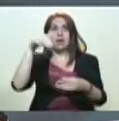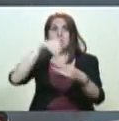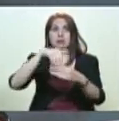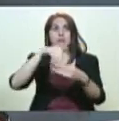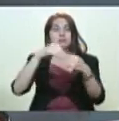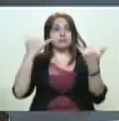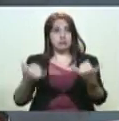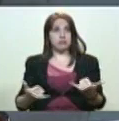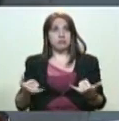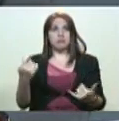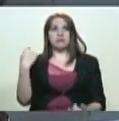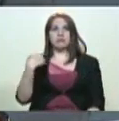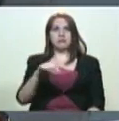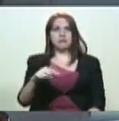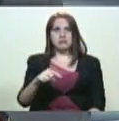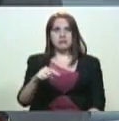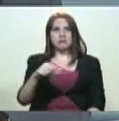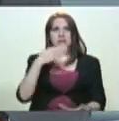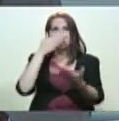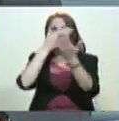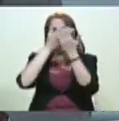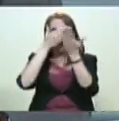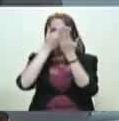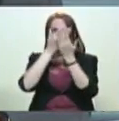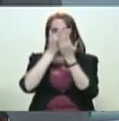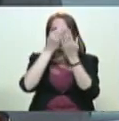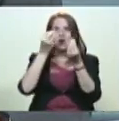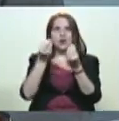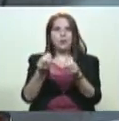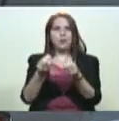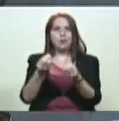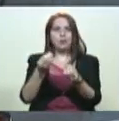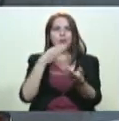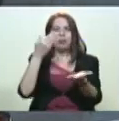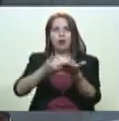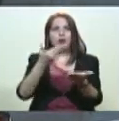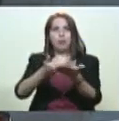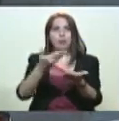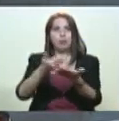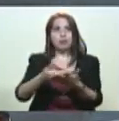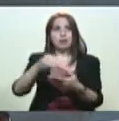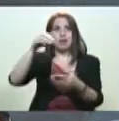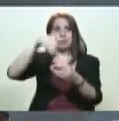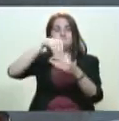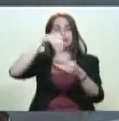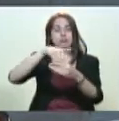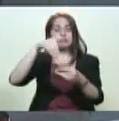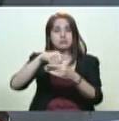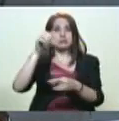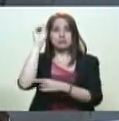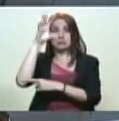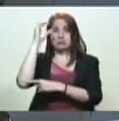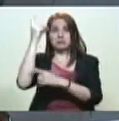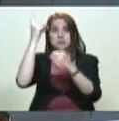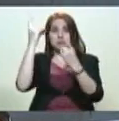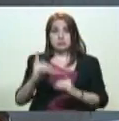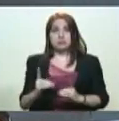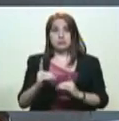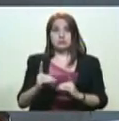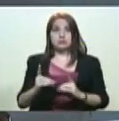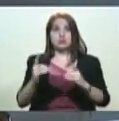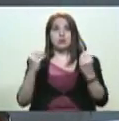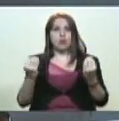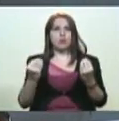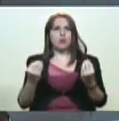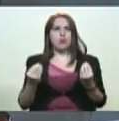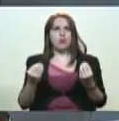a tener. Si es aprobada la propuesta del constituyente Herrera, la soberana Asamblea Nacional Constituyente habrá de decidirlo, pues estas elecciones se